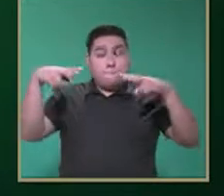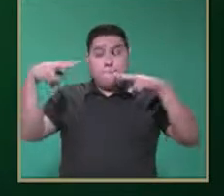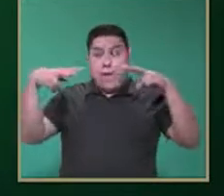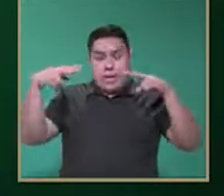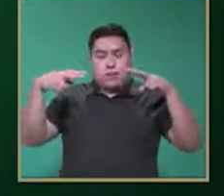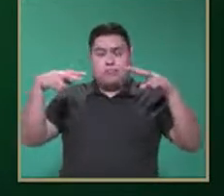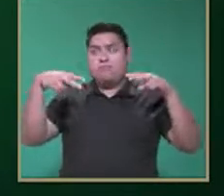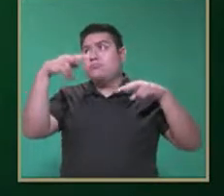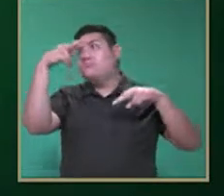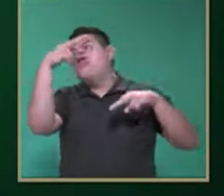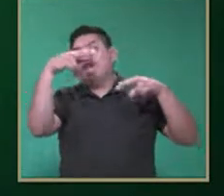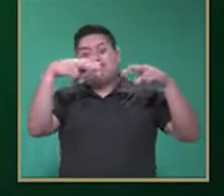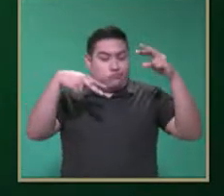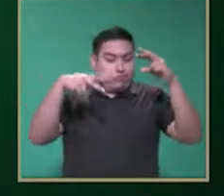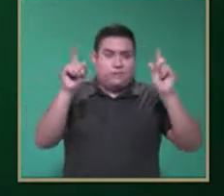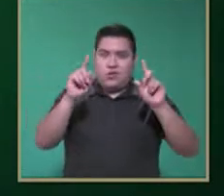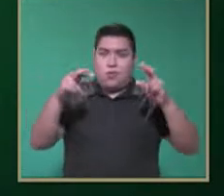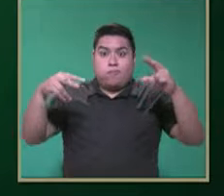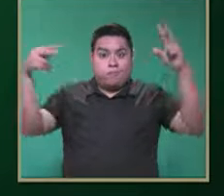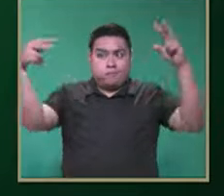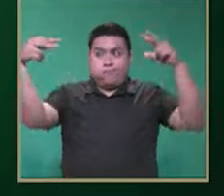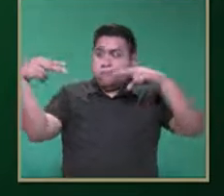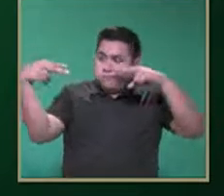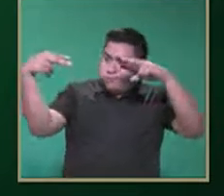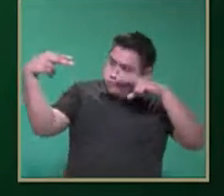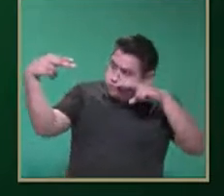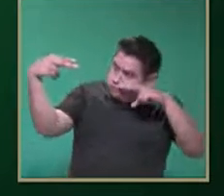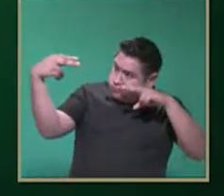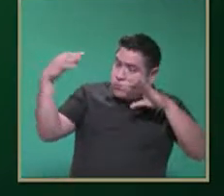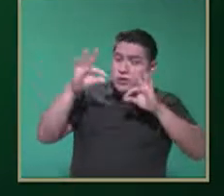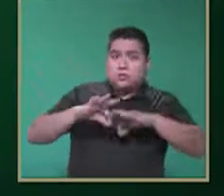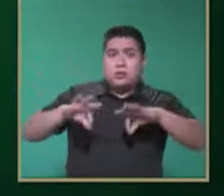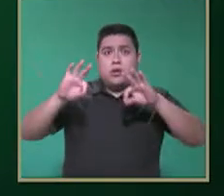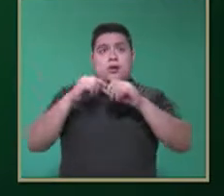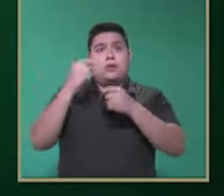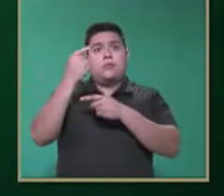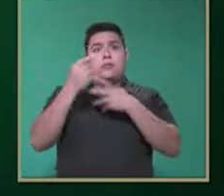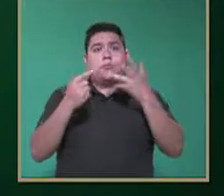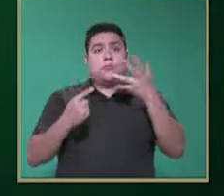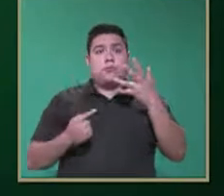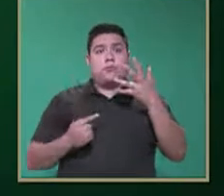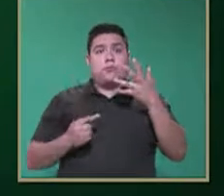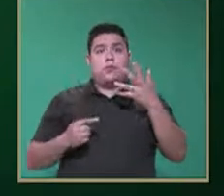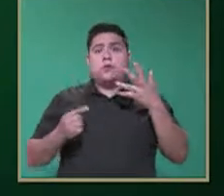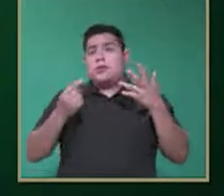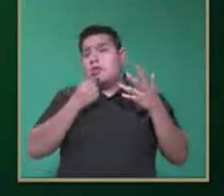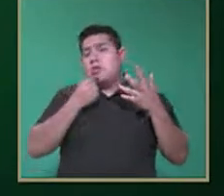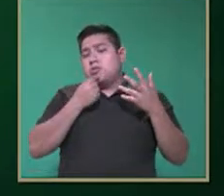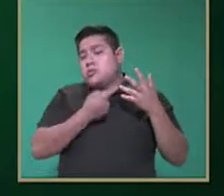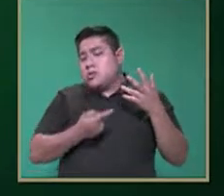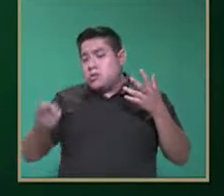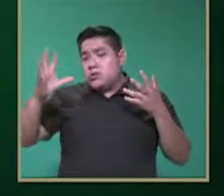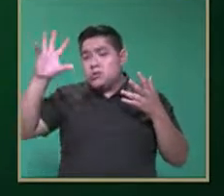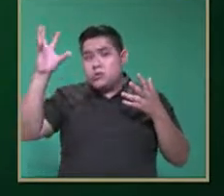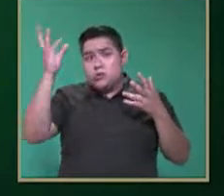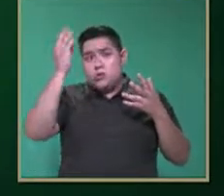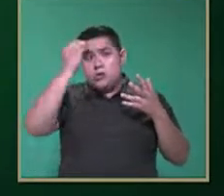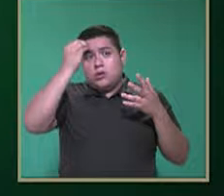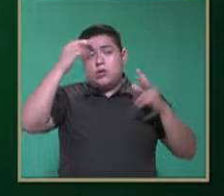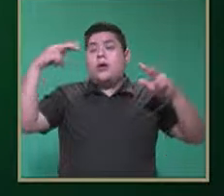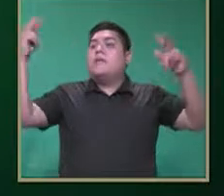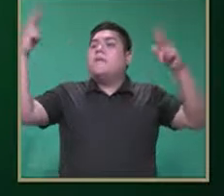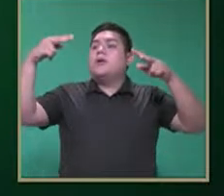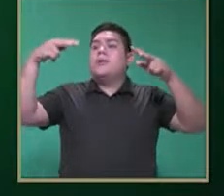porque precisamente es uno de los indicadores y de las características de estos niños que tienden a